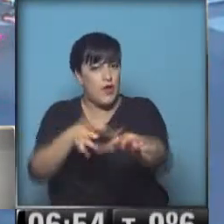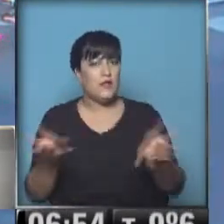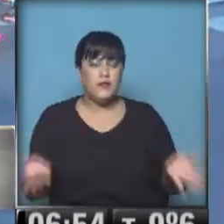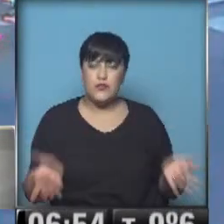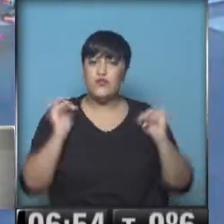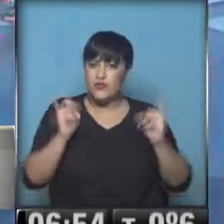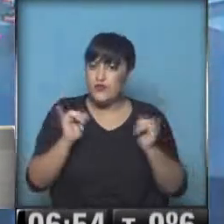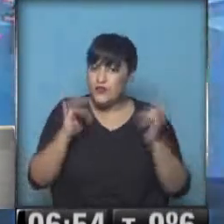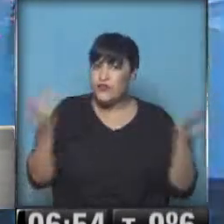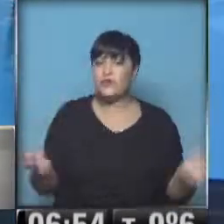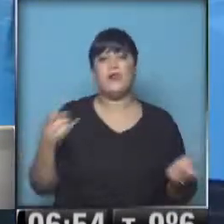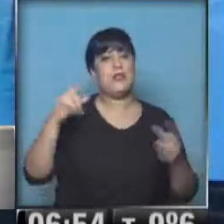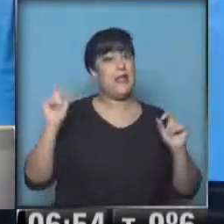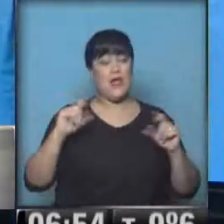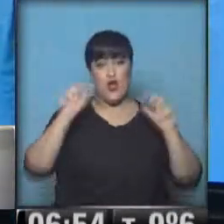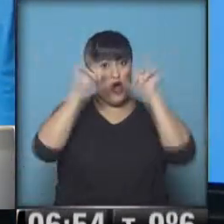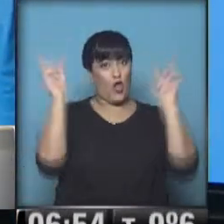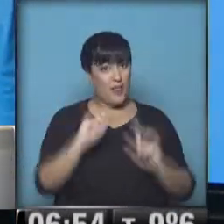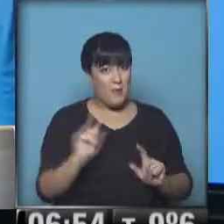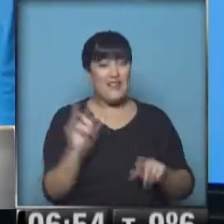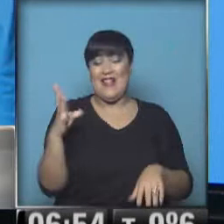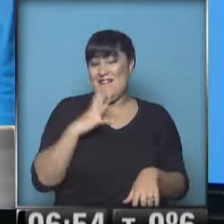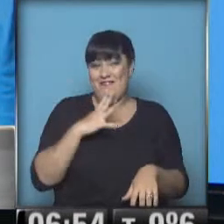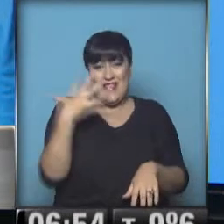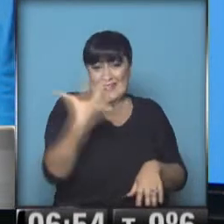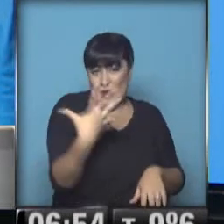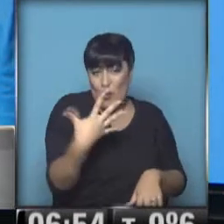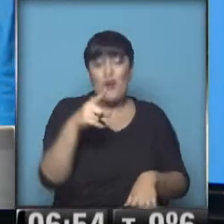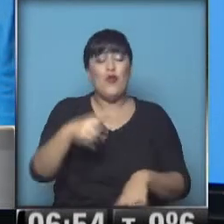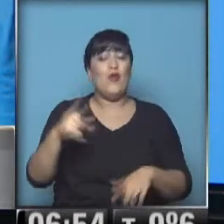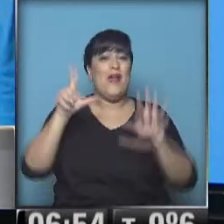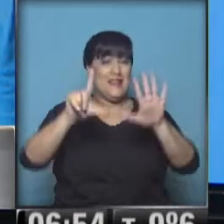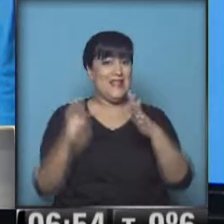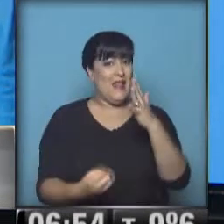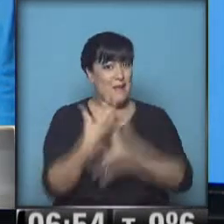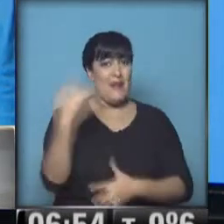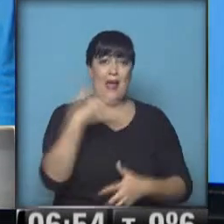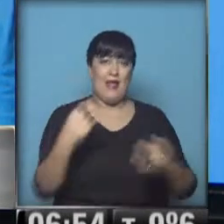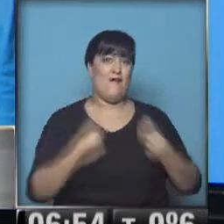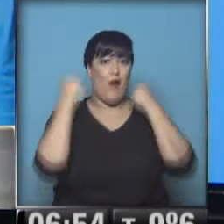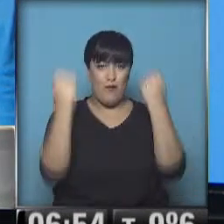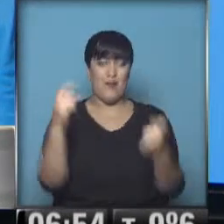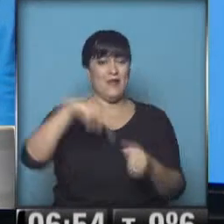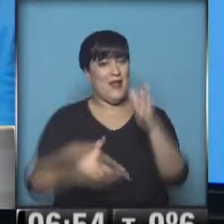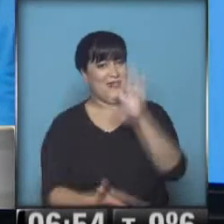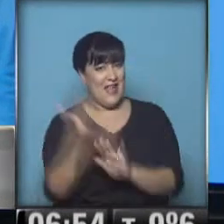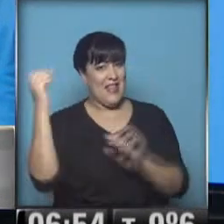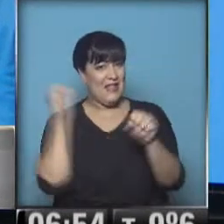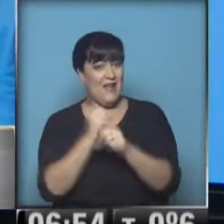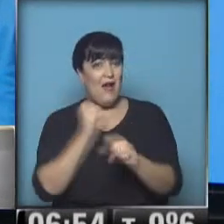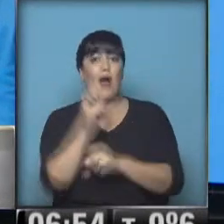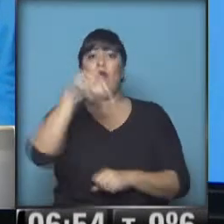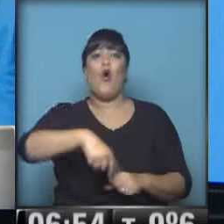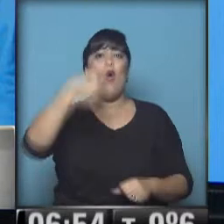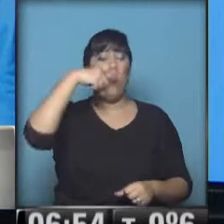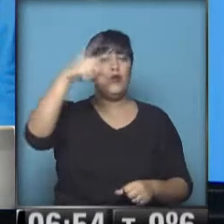tránsito. A los que no se levantaron todavía, faltan cinco minutos para las siete. Pónganse las pilas y a salir de casa porque es el último día de la semana. El día